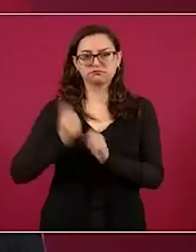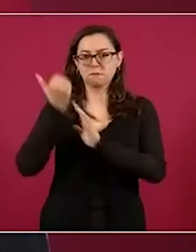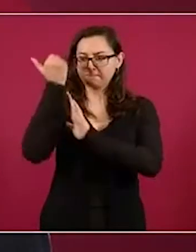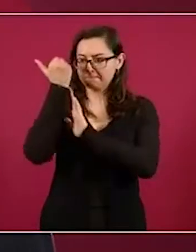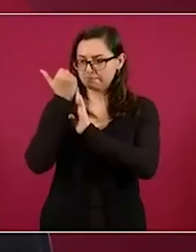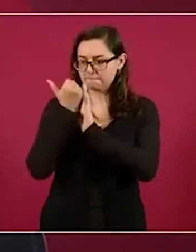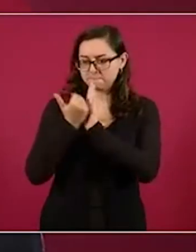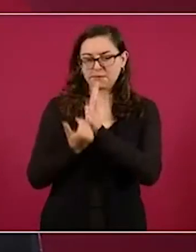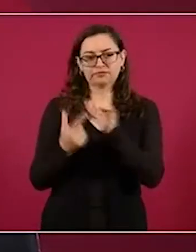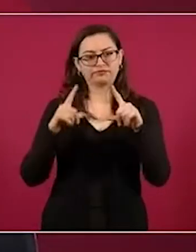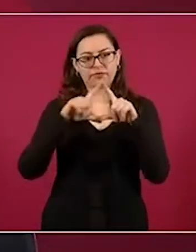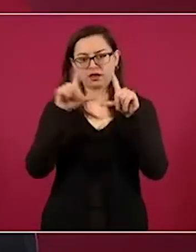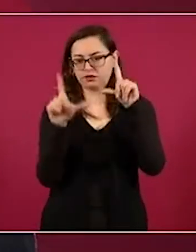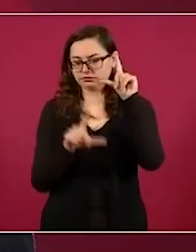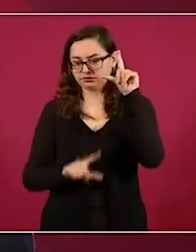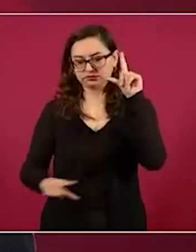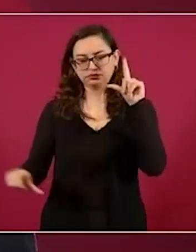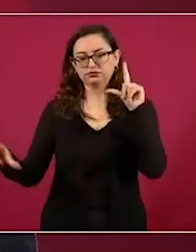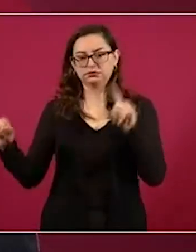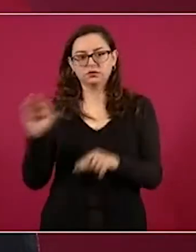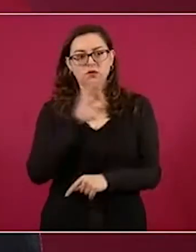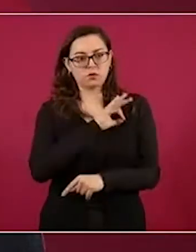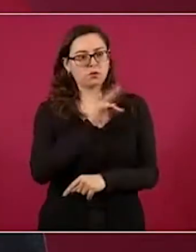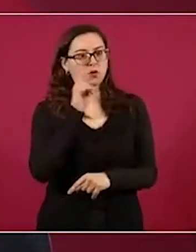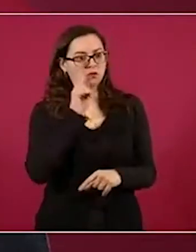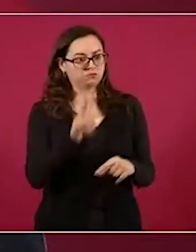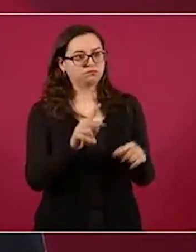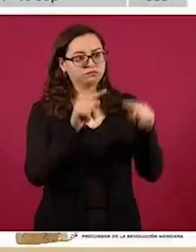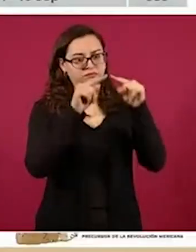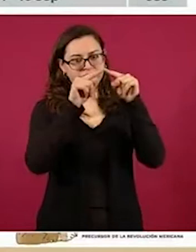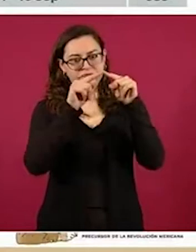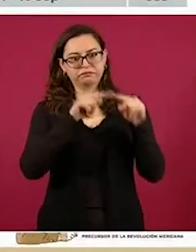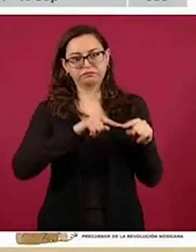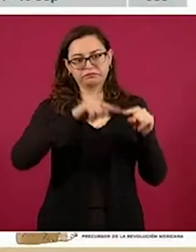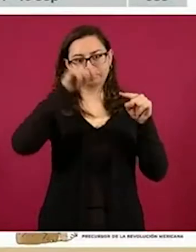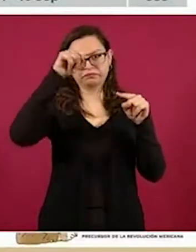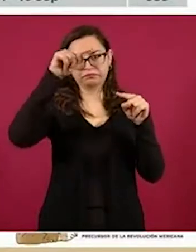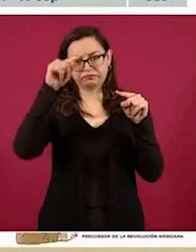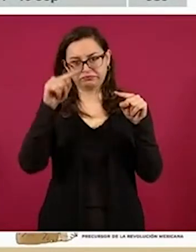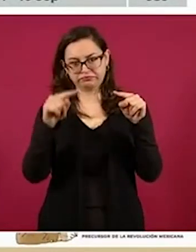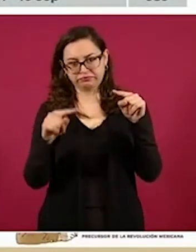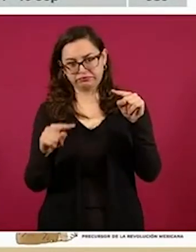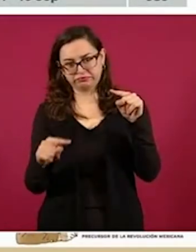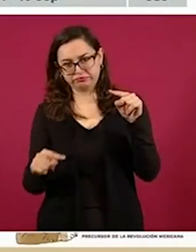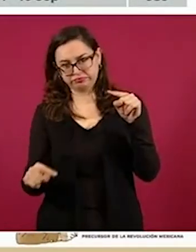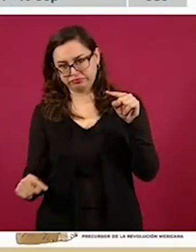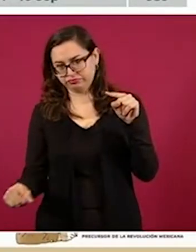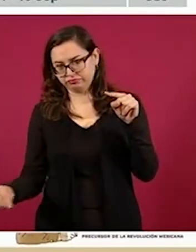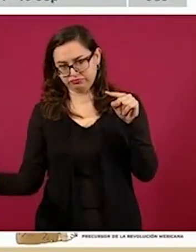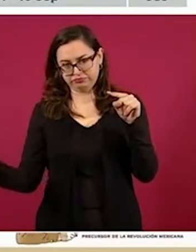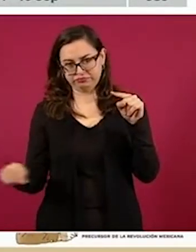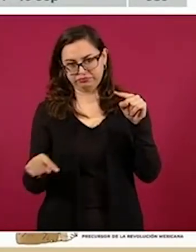todo el territorio nacional, por eso es que la curva epidémica nacional se mantiene también con este acelerado descenso. En este momento